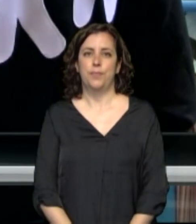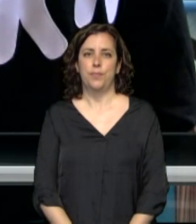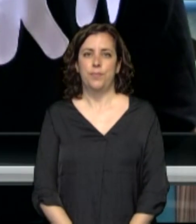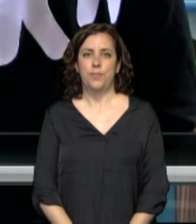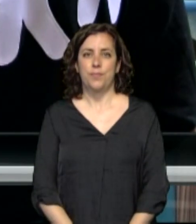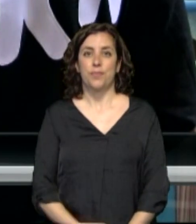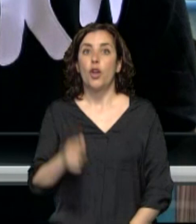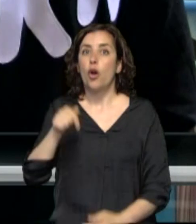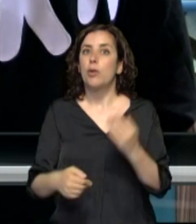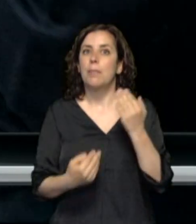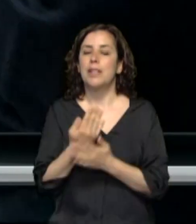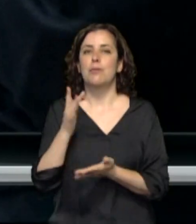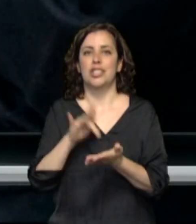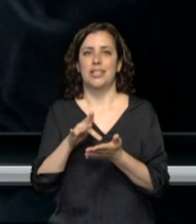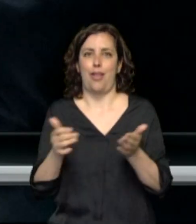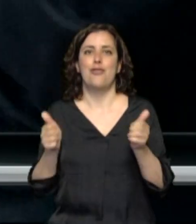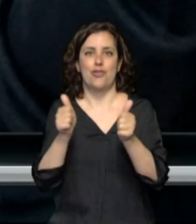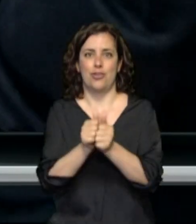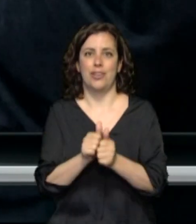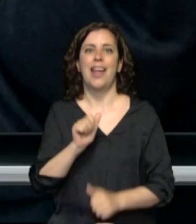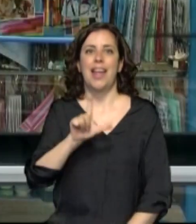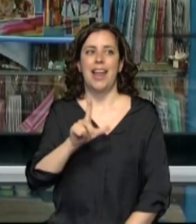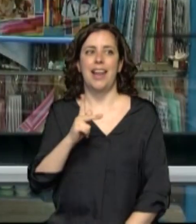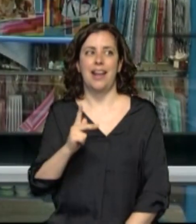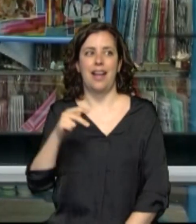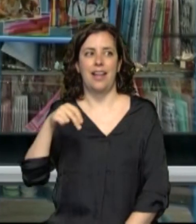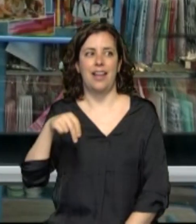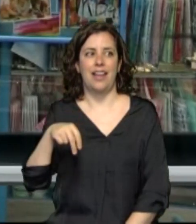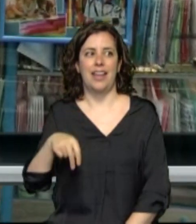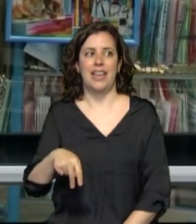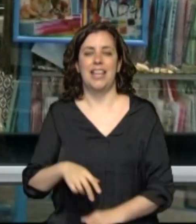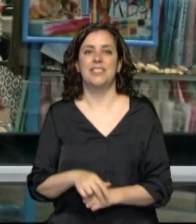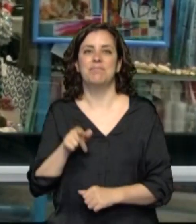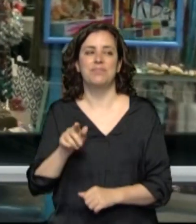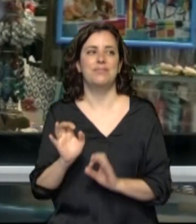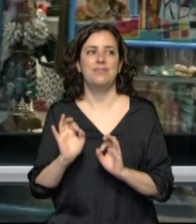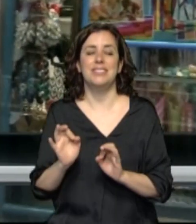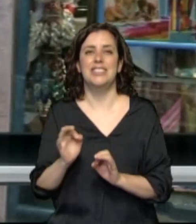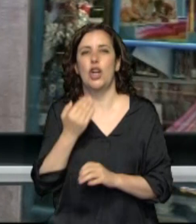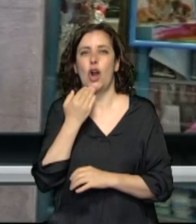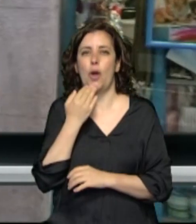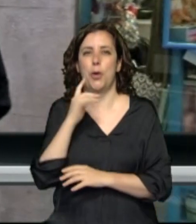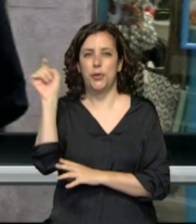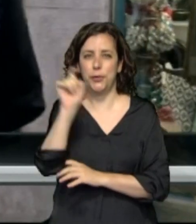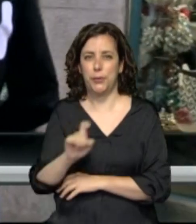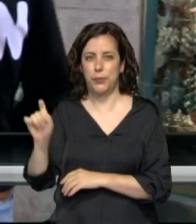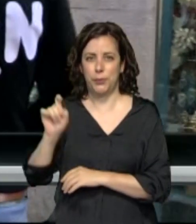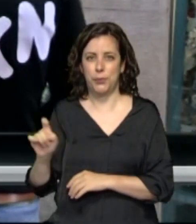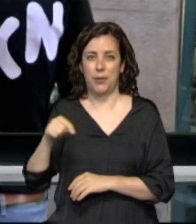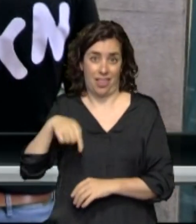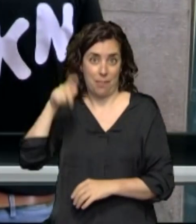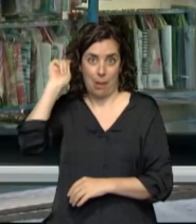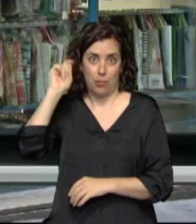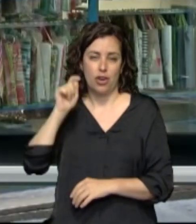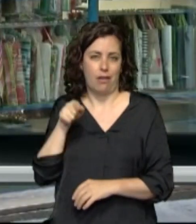esta mañana hemos estado con el SLKN, el denominado Vansky Pamplones, de quien se declara seguidor. Nos explica cómo